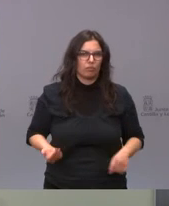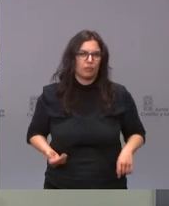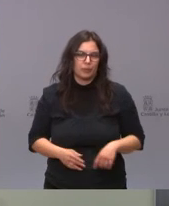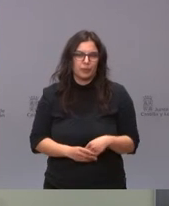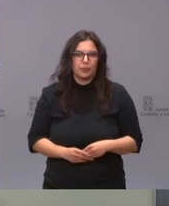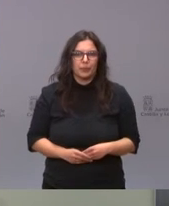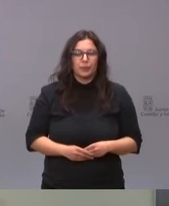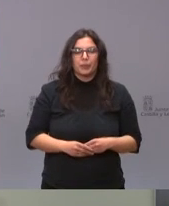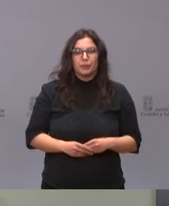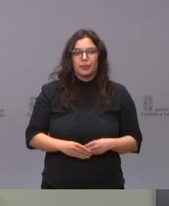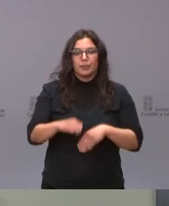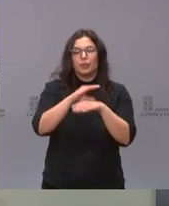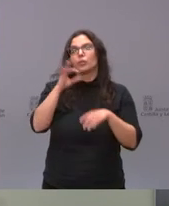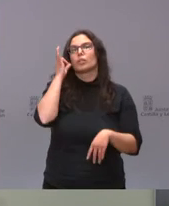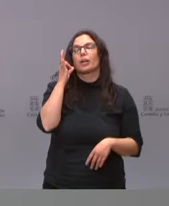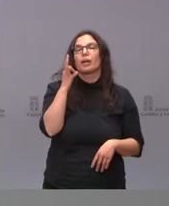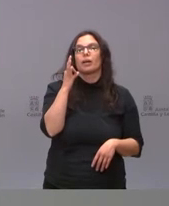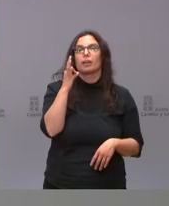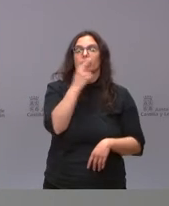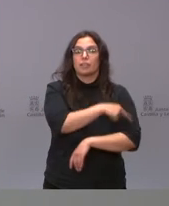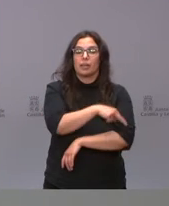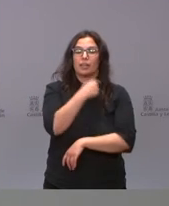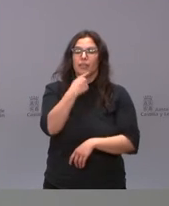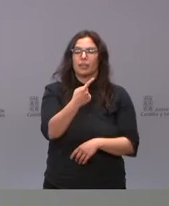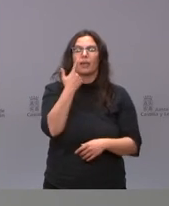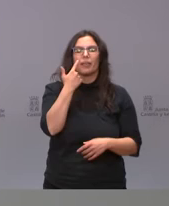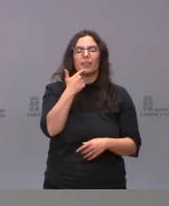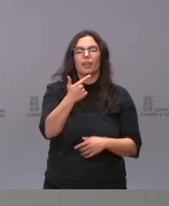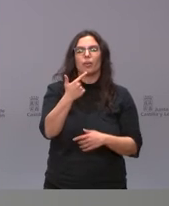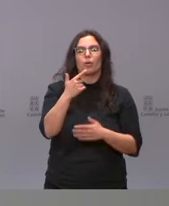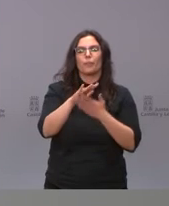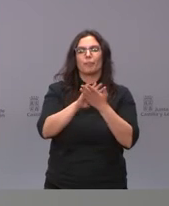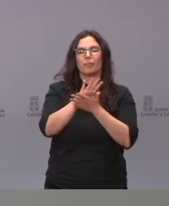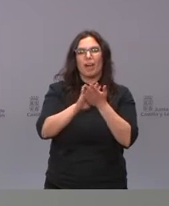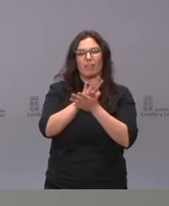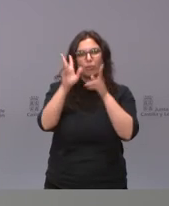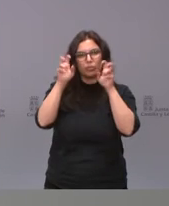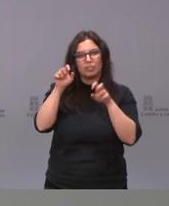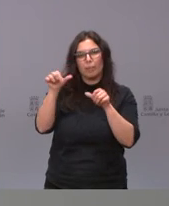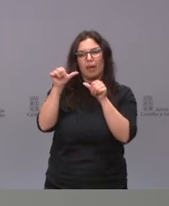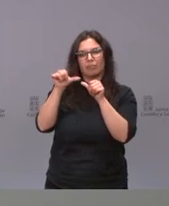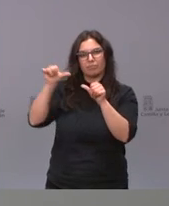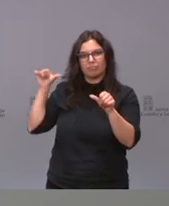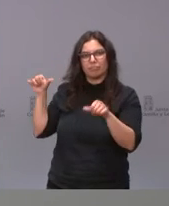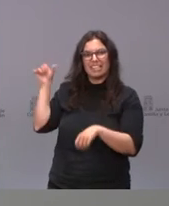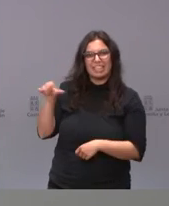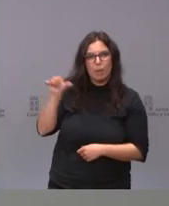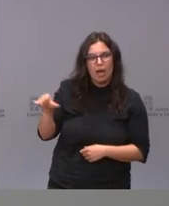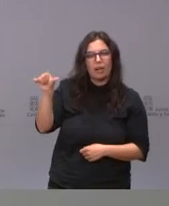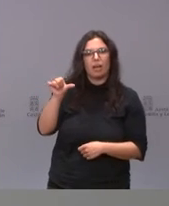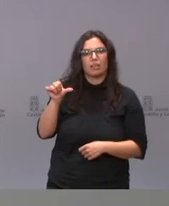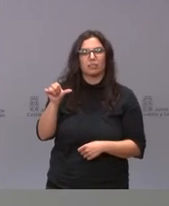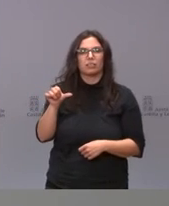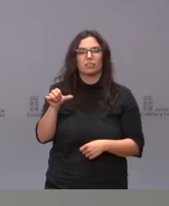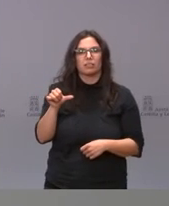Bueno vamos a ver cuando digo que hace semanas que hablamos de las vacunas de AstraZeneca